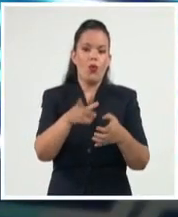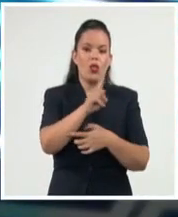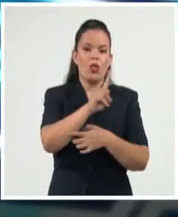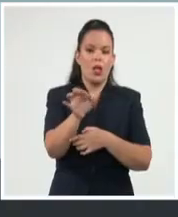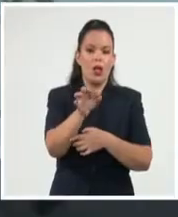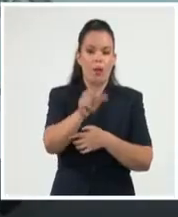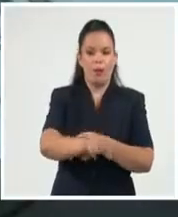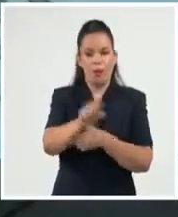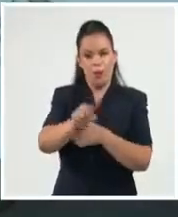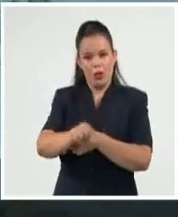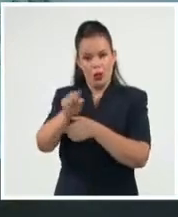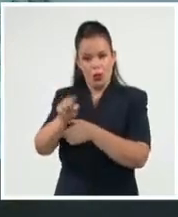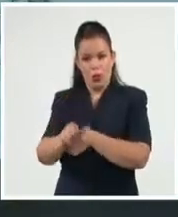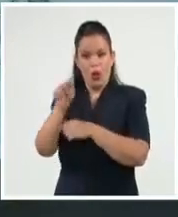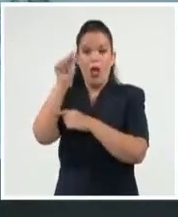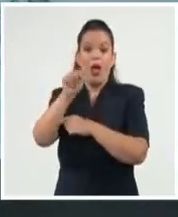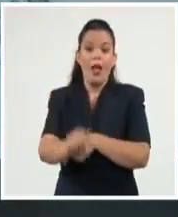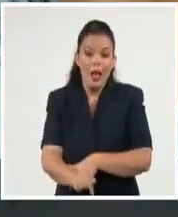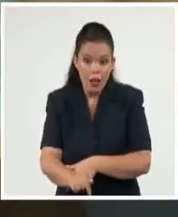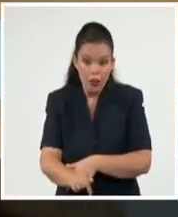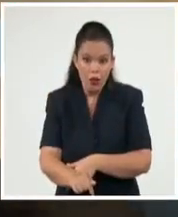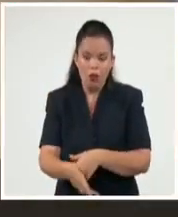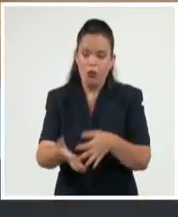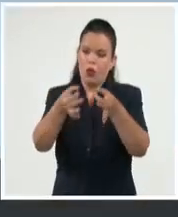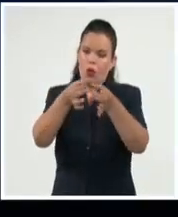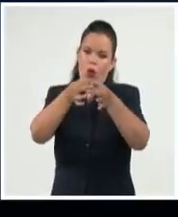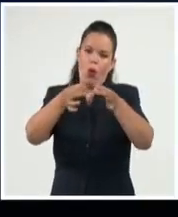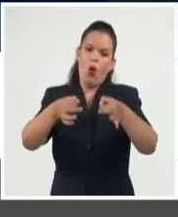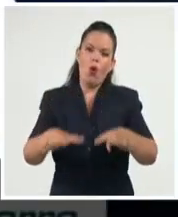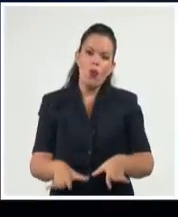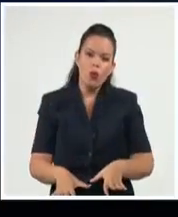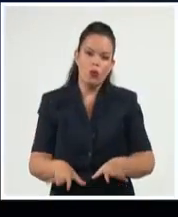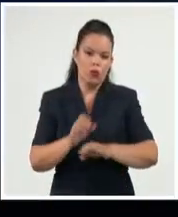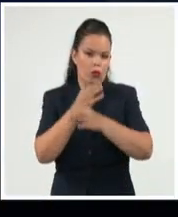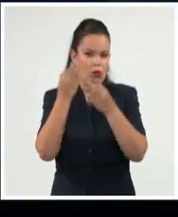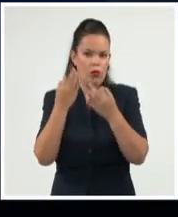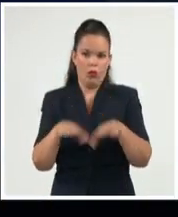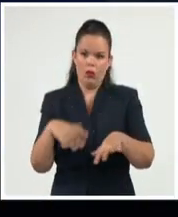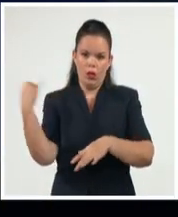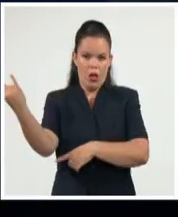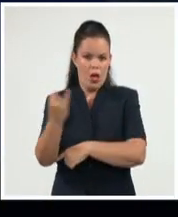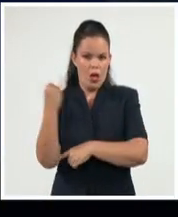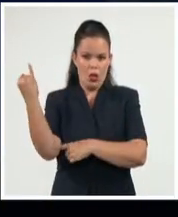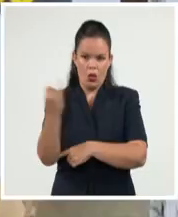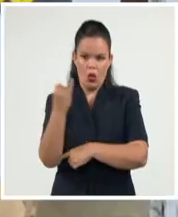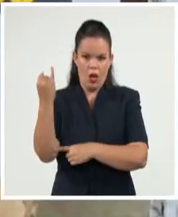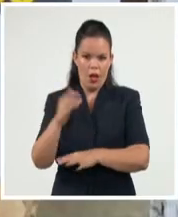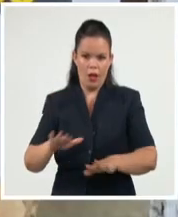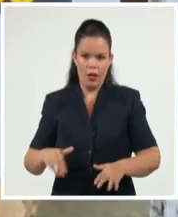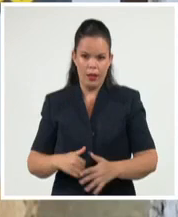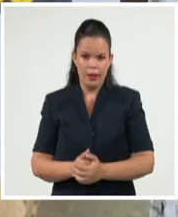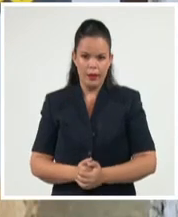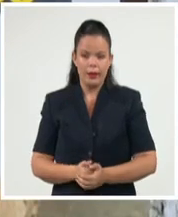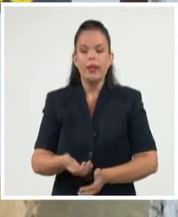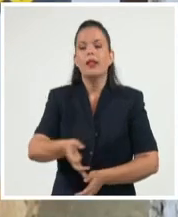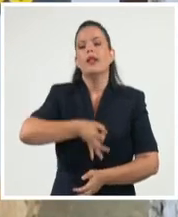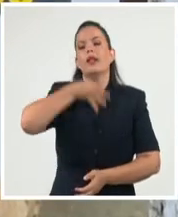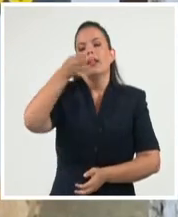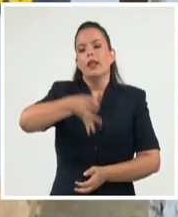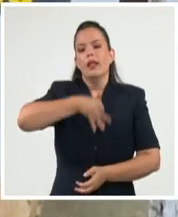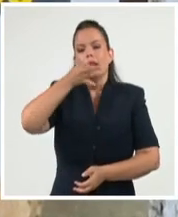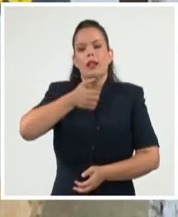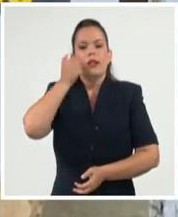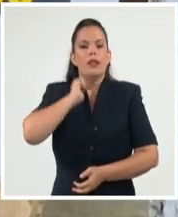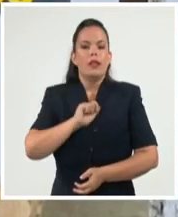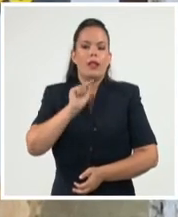servicios lo cual es una práctica común en la industria de remesas internacionales. Yamil Hernández aseguró además que el dinero